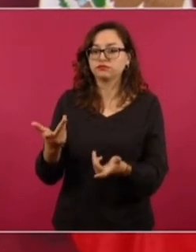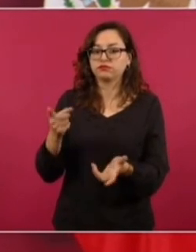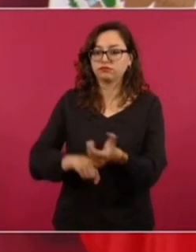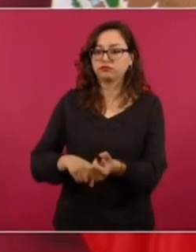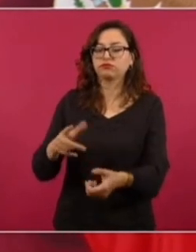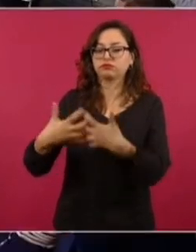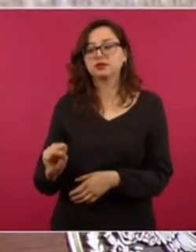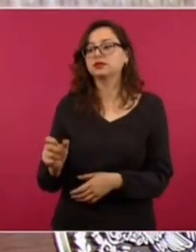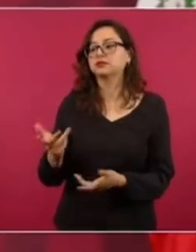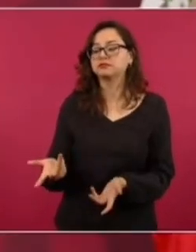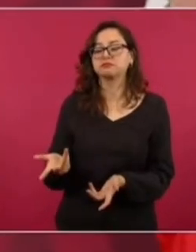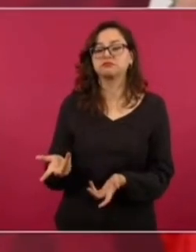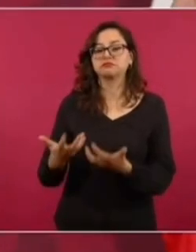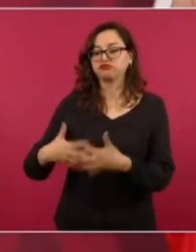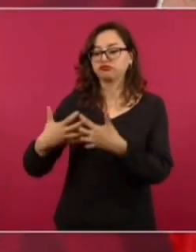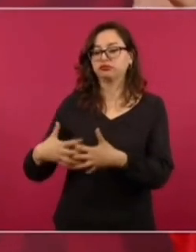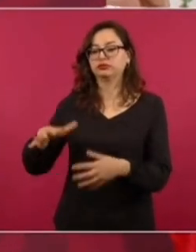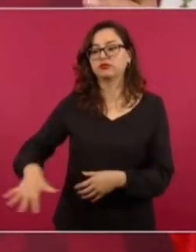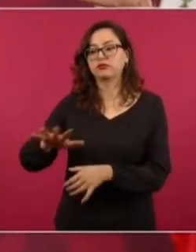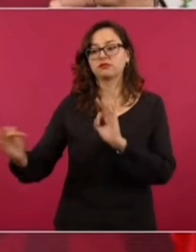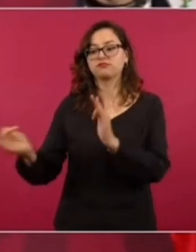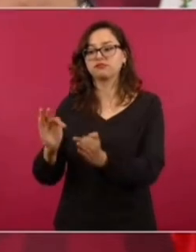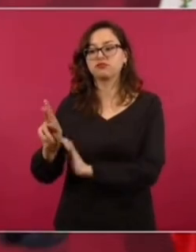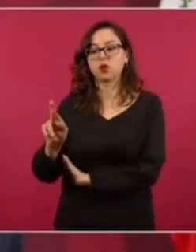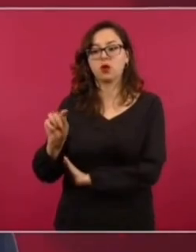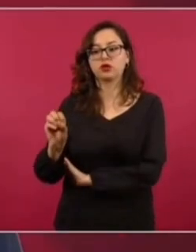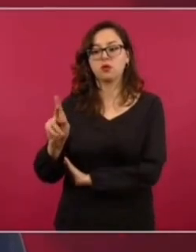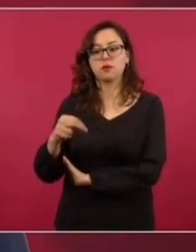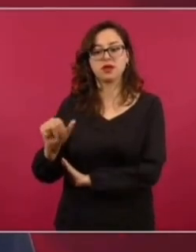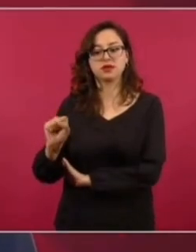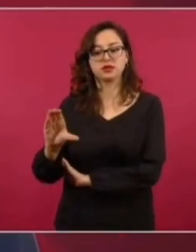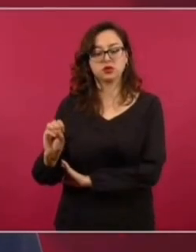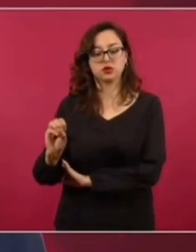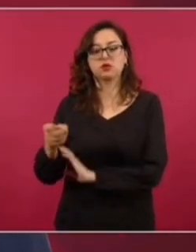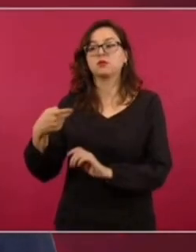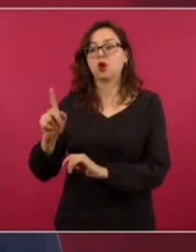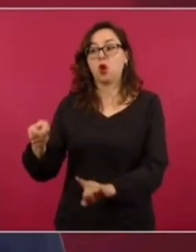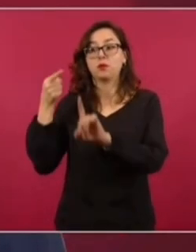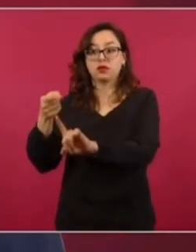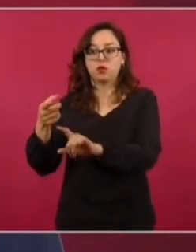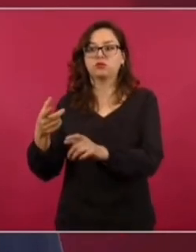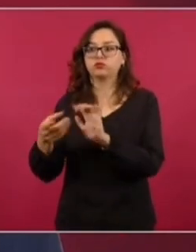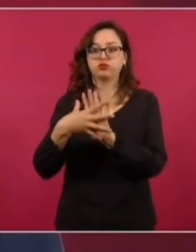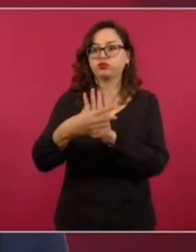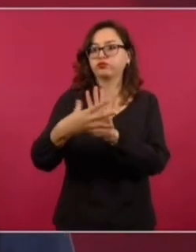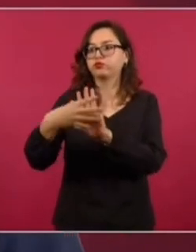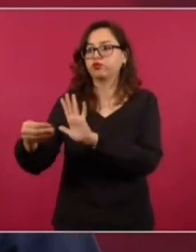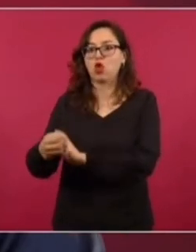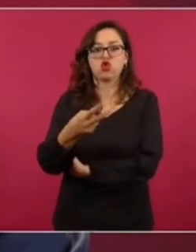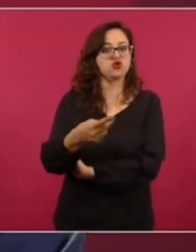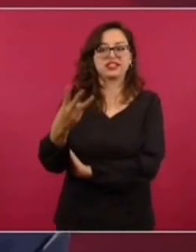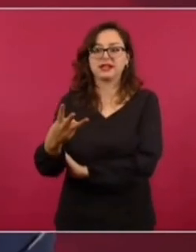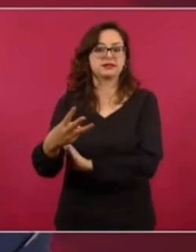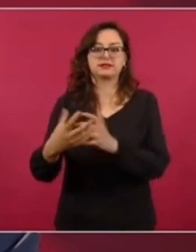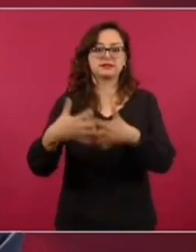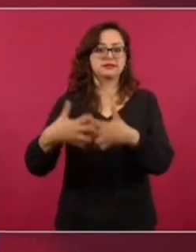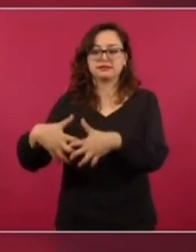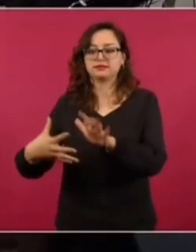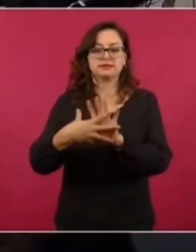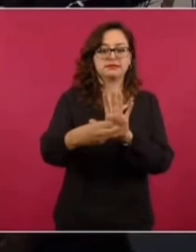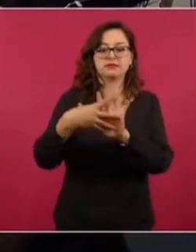solar, eso es en Puerto Peñasco. Lo que se busca es la posibilidad de crear dos o tres más y tender